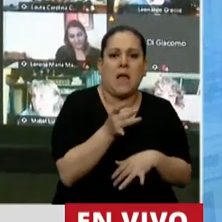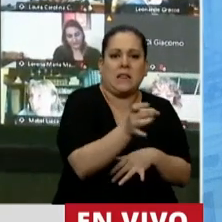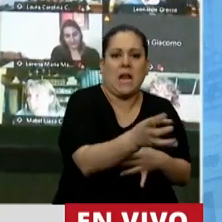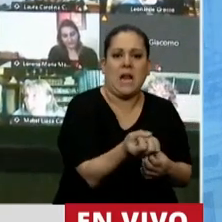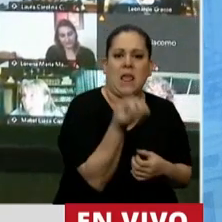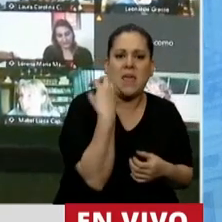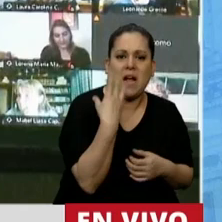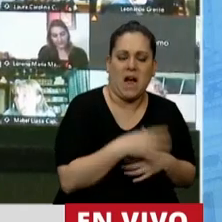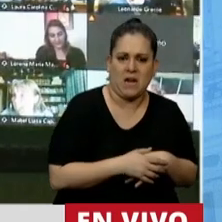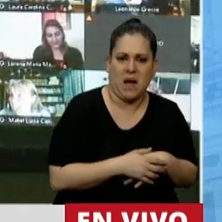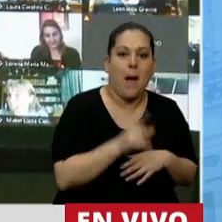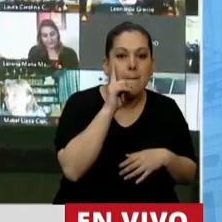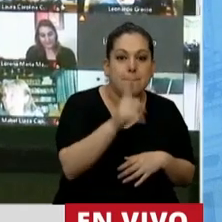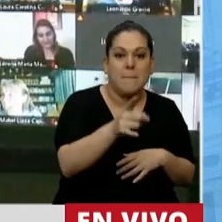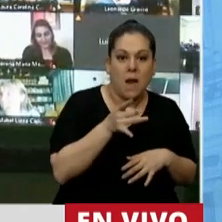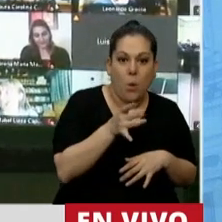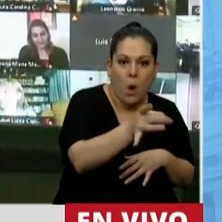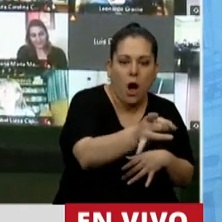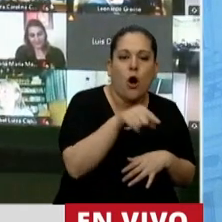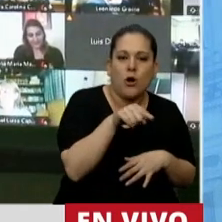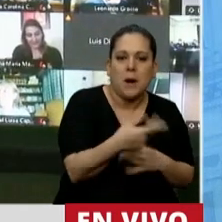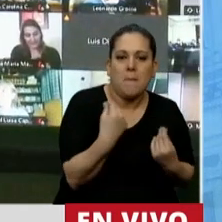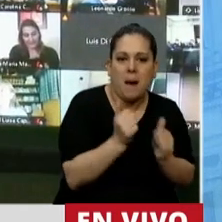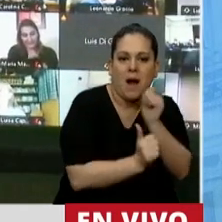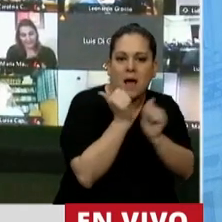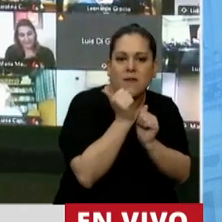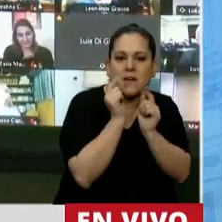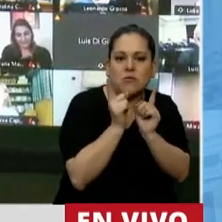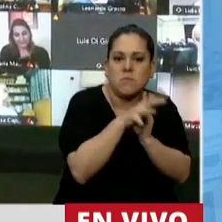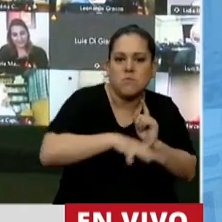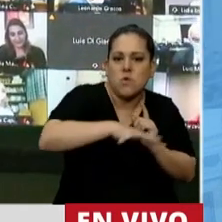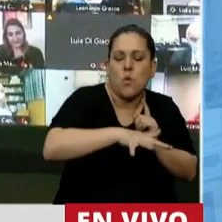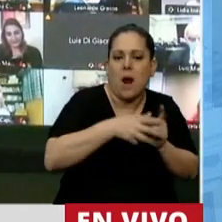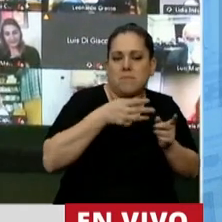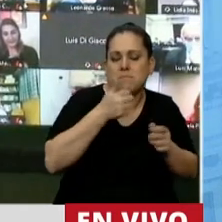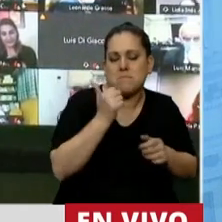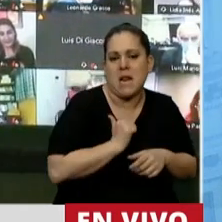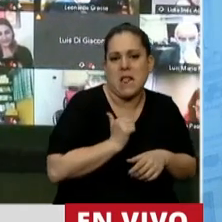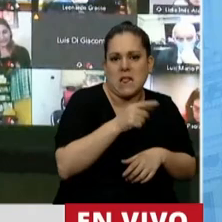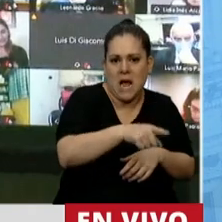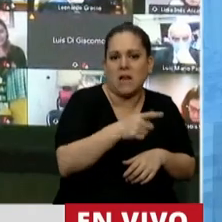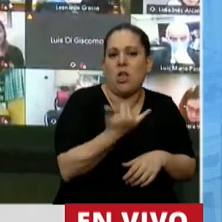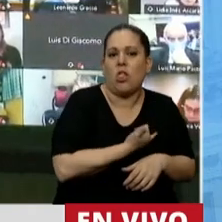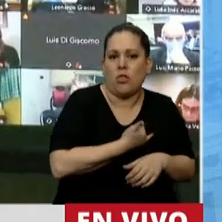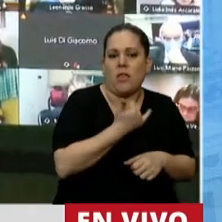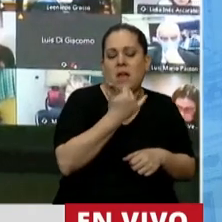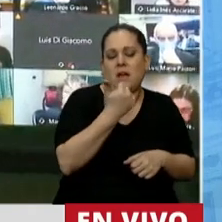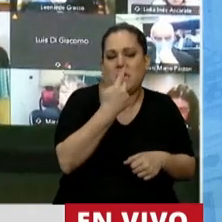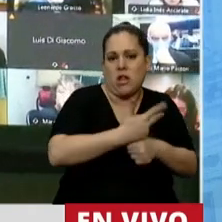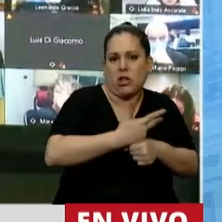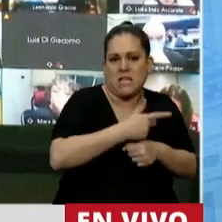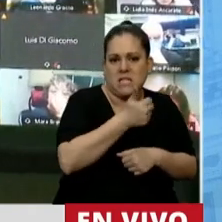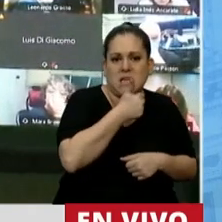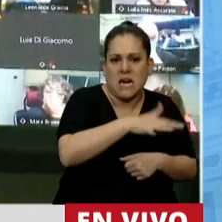vagones, de los cuales 300 se van a hacer en fabricaciones militares en Río Tercero, la misma empresa que despedía a